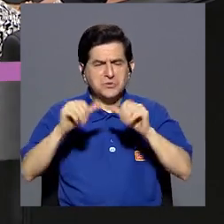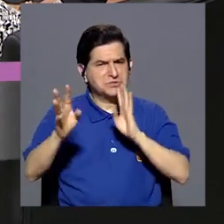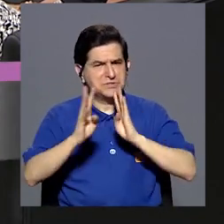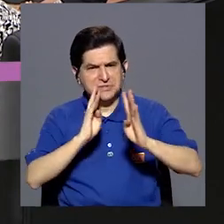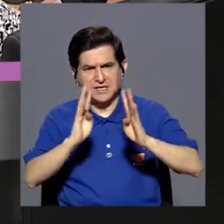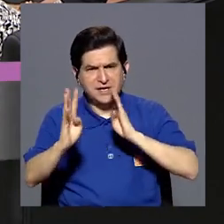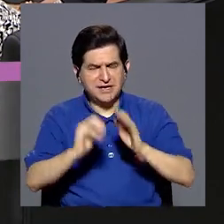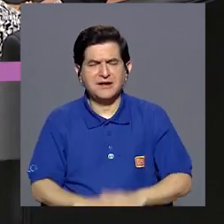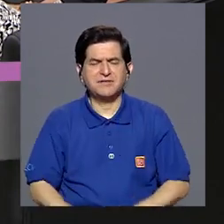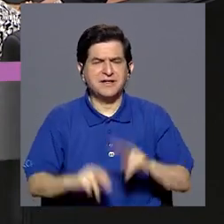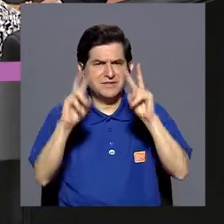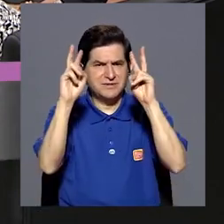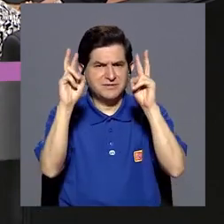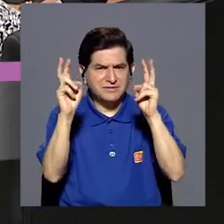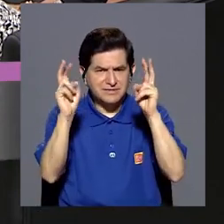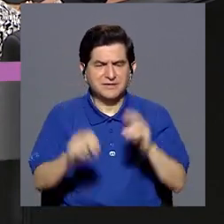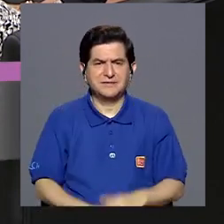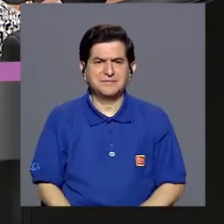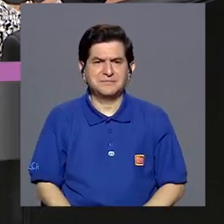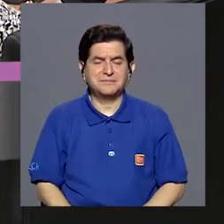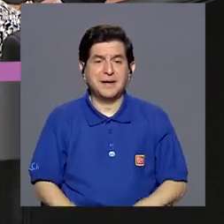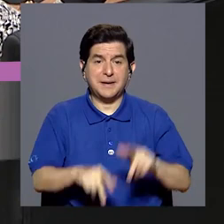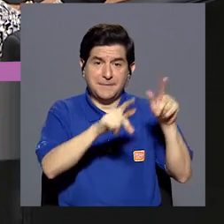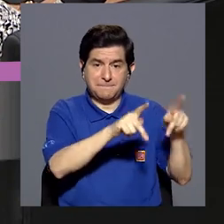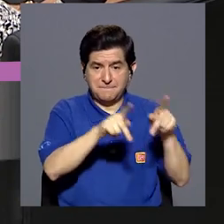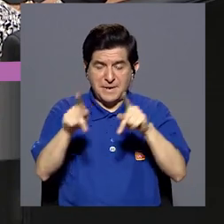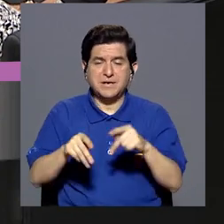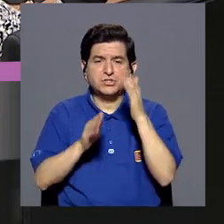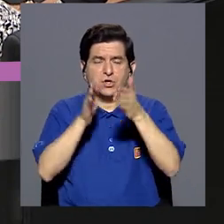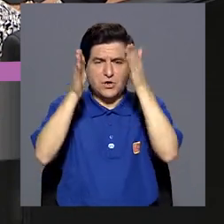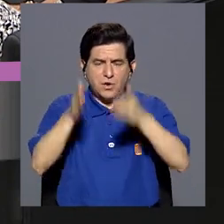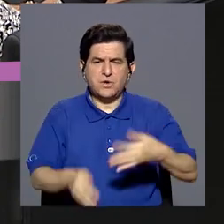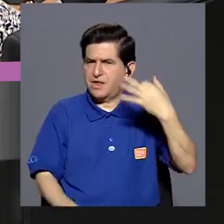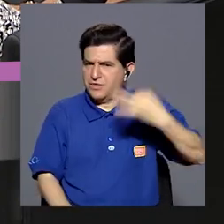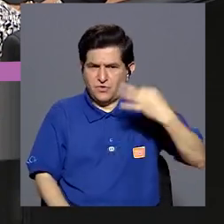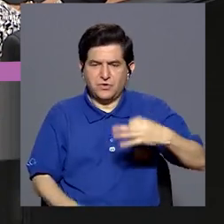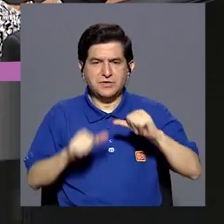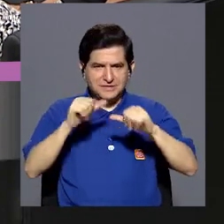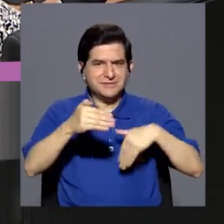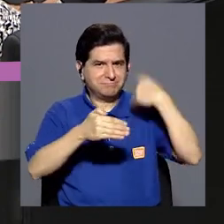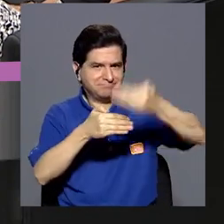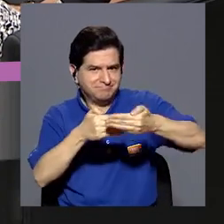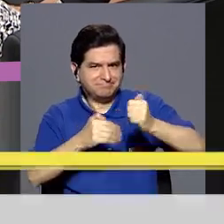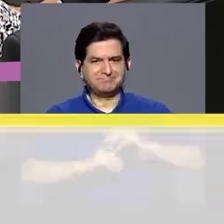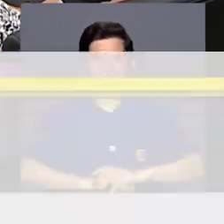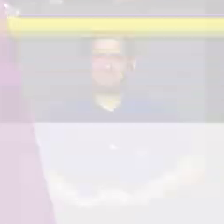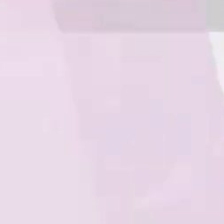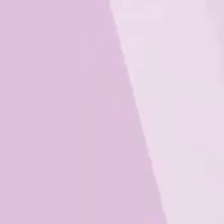seguir conversando acerca de estas personas cuidadores informales. Ya regresamos.